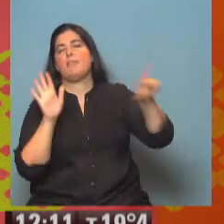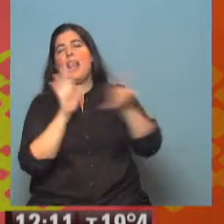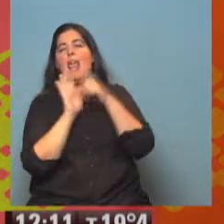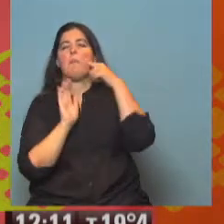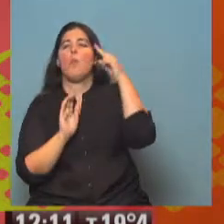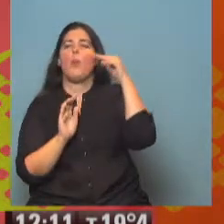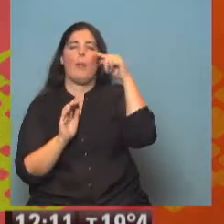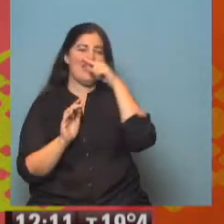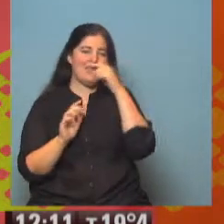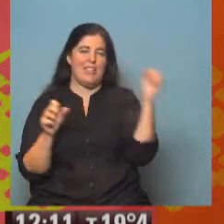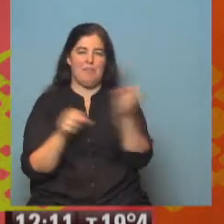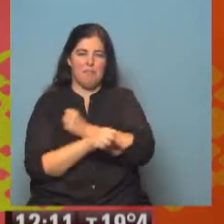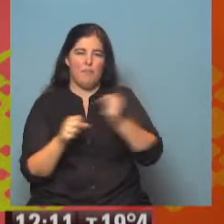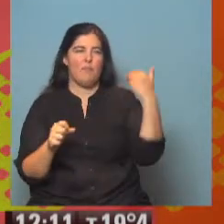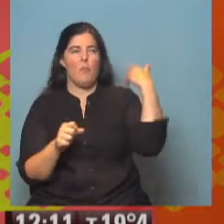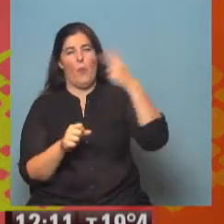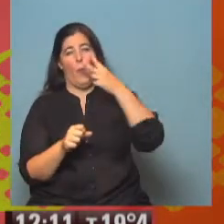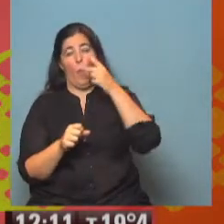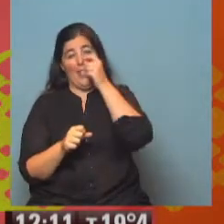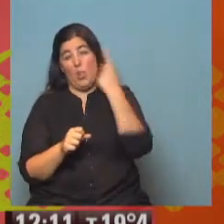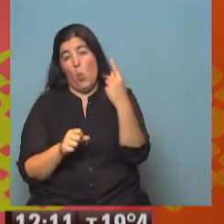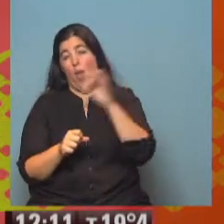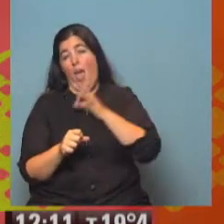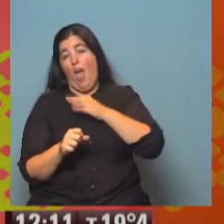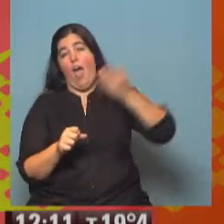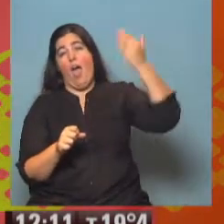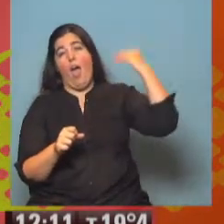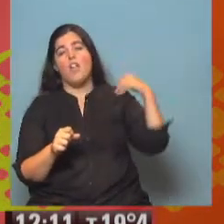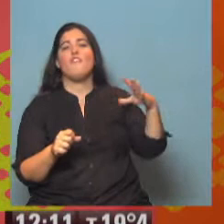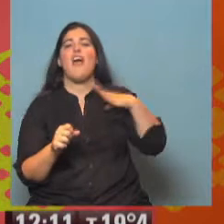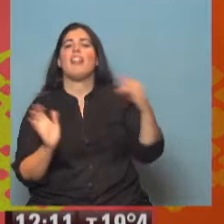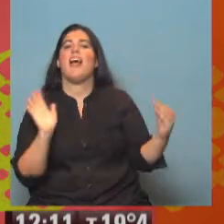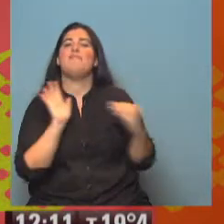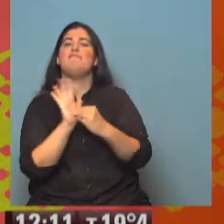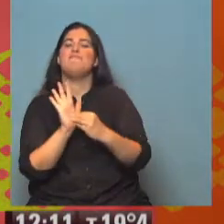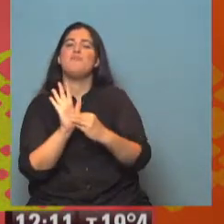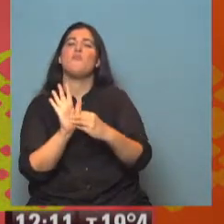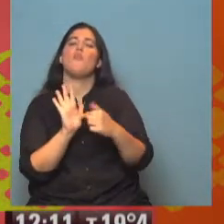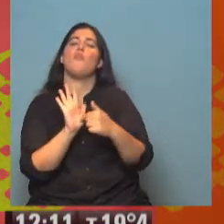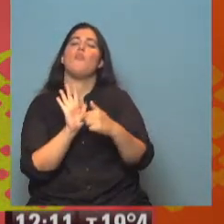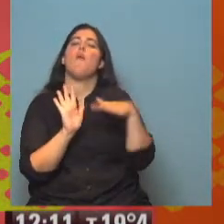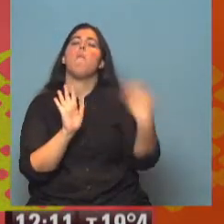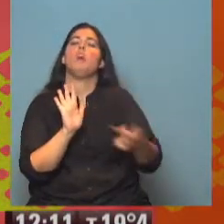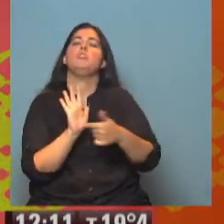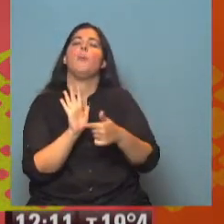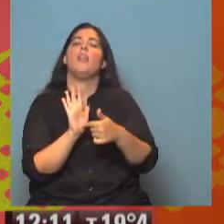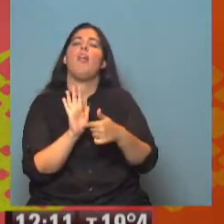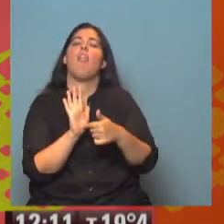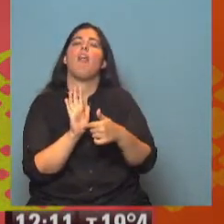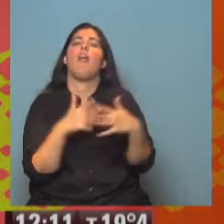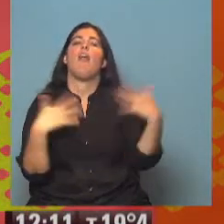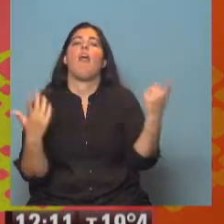hace 21 años, no estaba contemplada la posibilidad de la exagerada